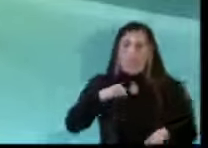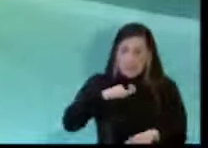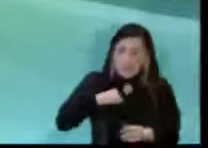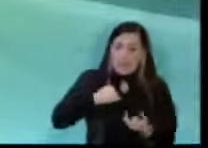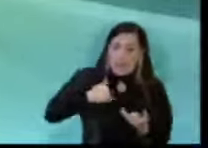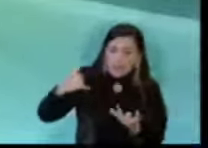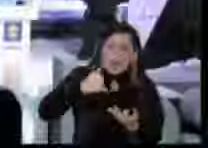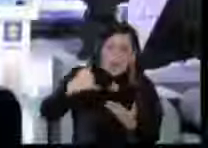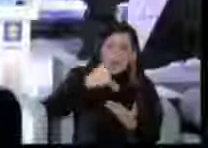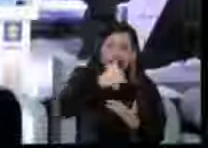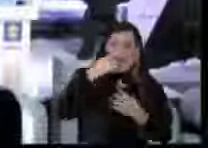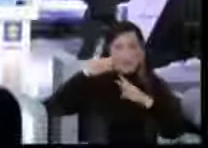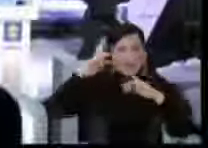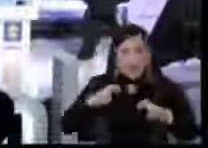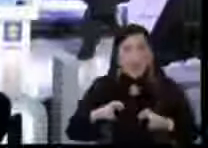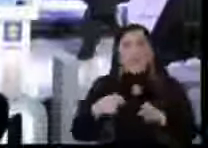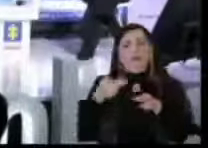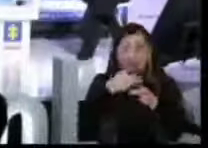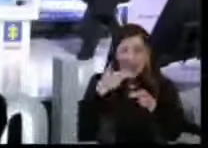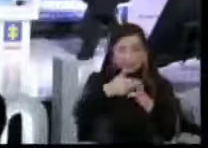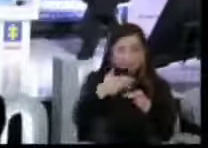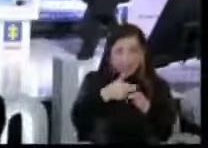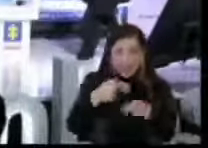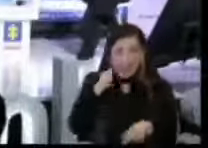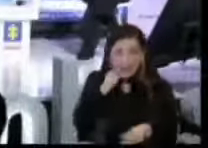luego habrá resultados en los próximos días.